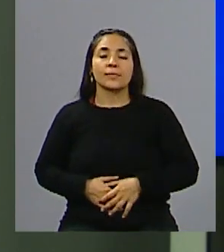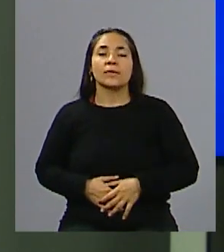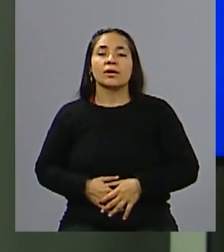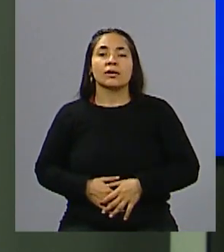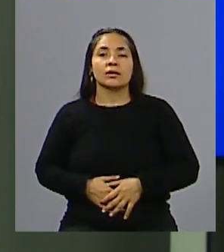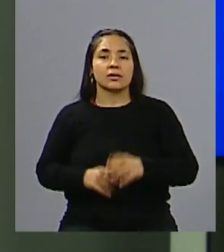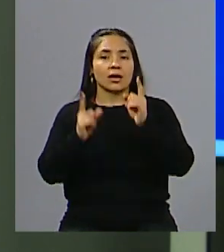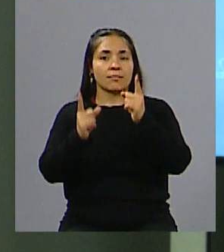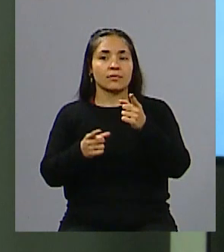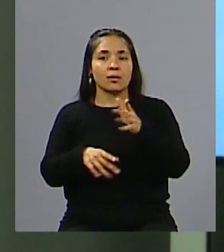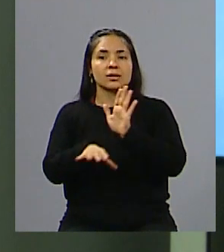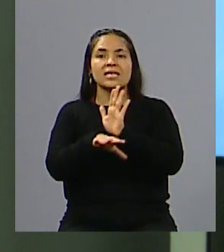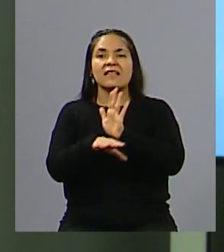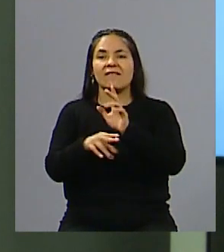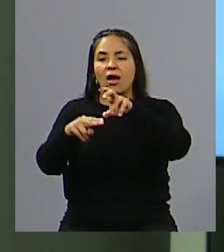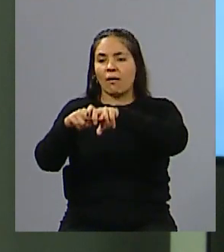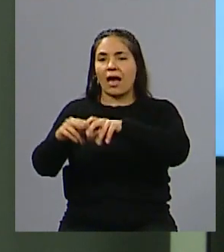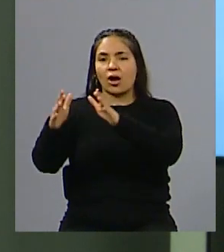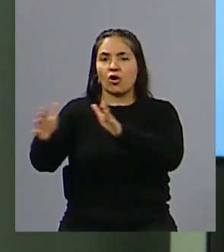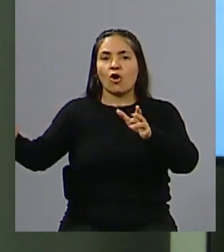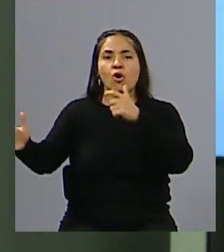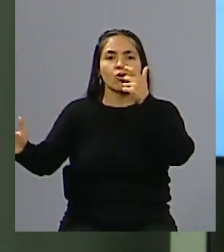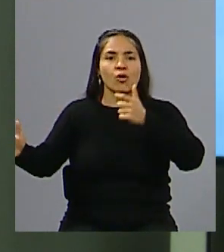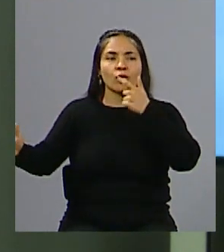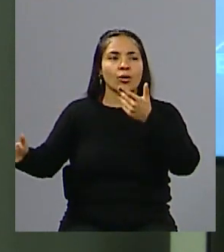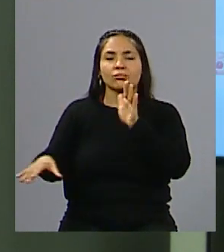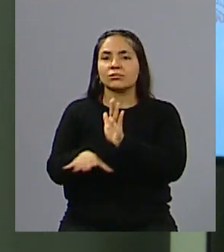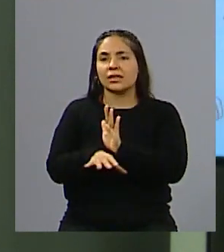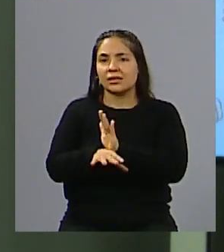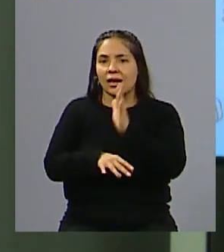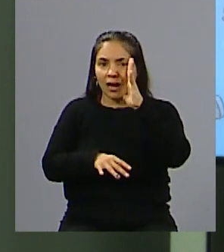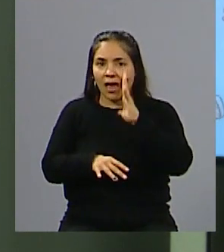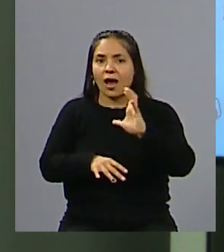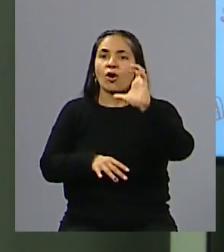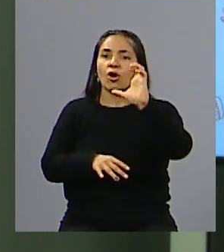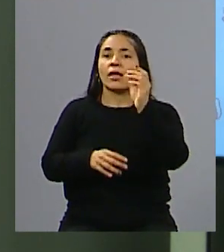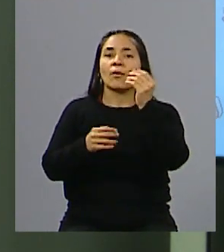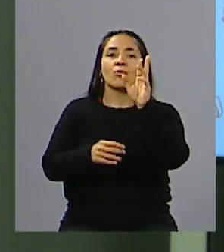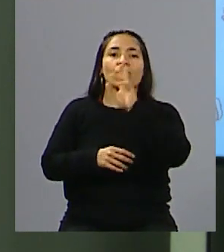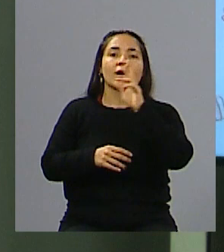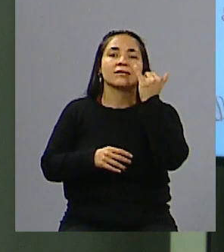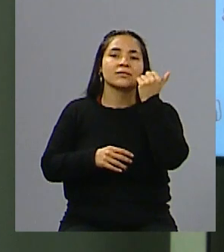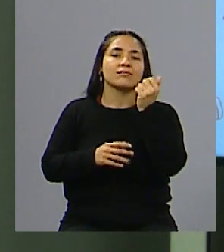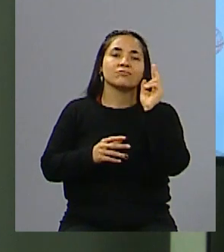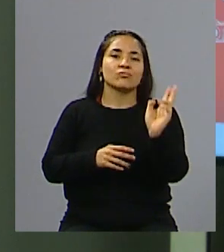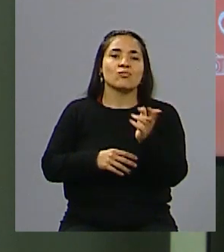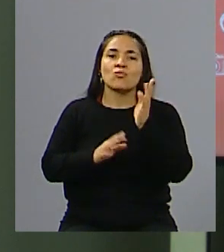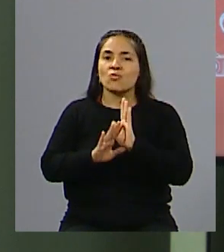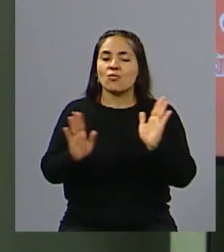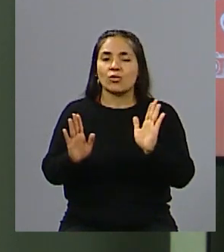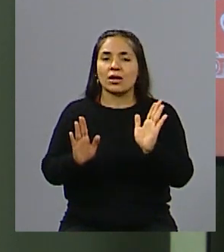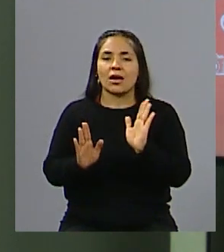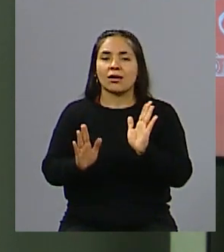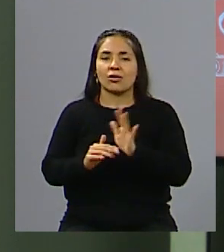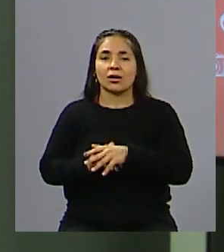destacar el significado que tiene el Banco Rojo, que es básicamente recordar a aquellas que ya no están. Digo, Banco Rojo que, bueno,